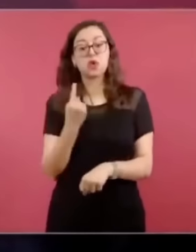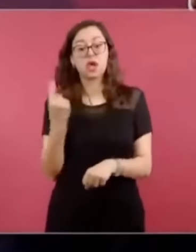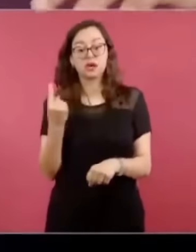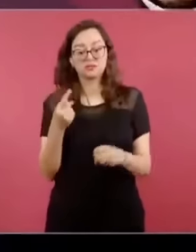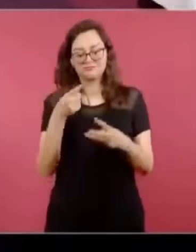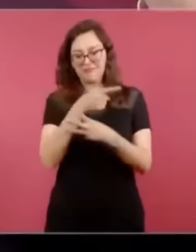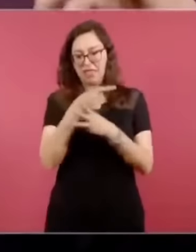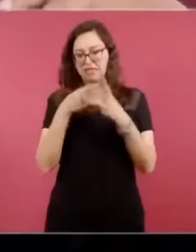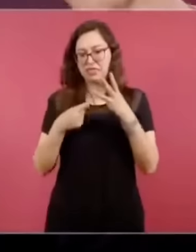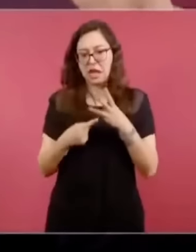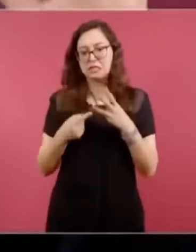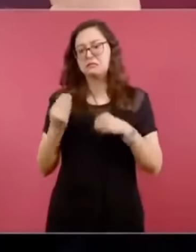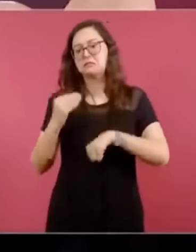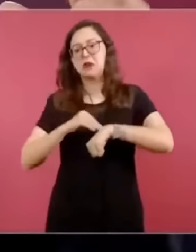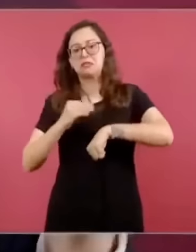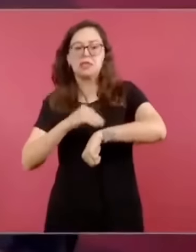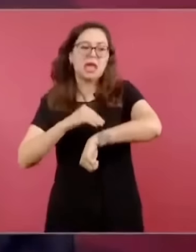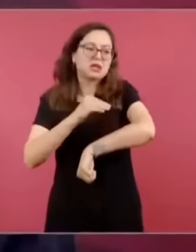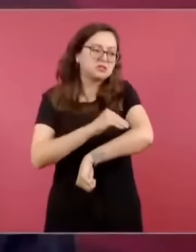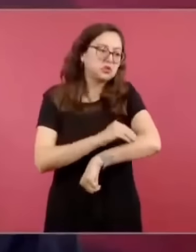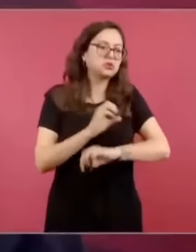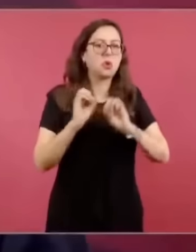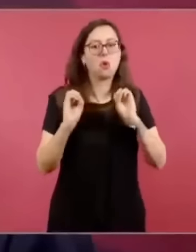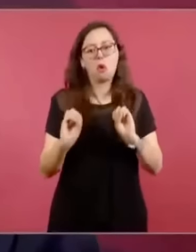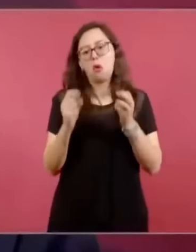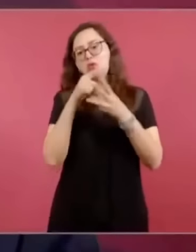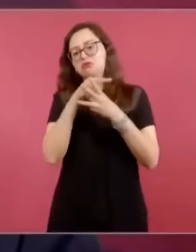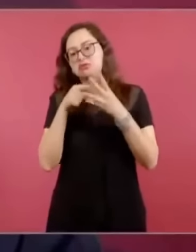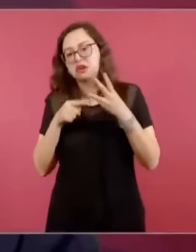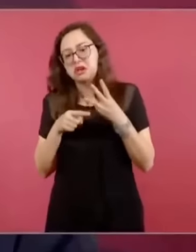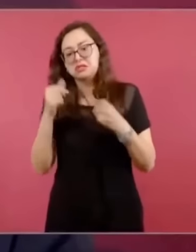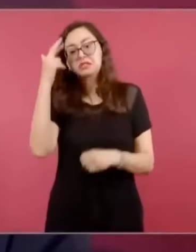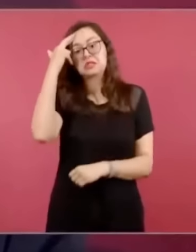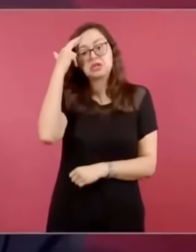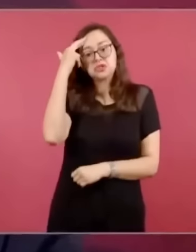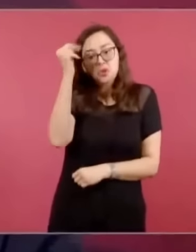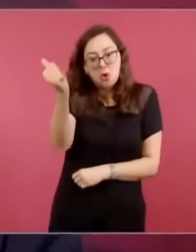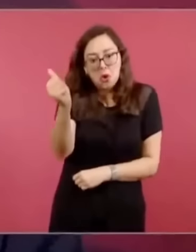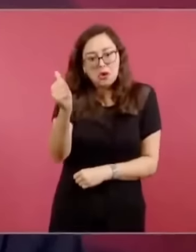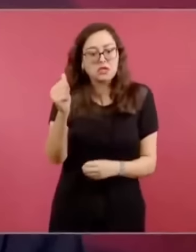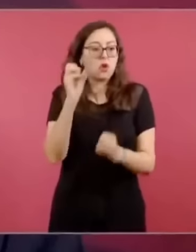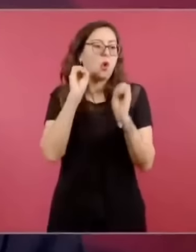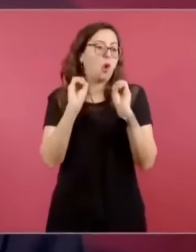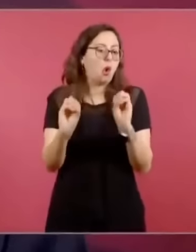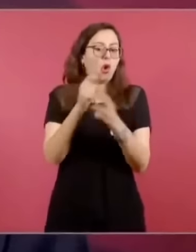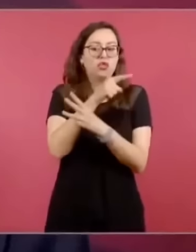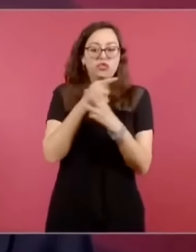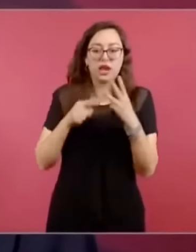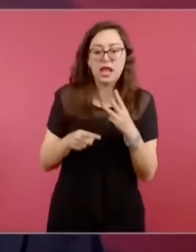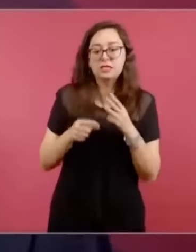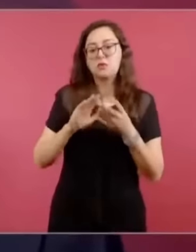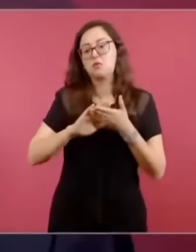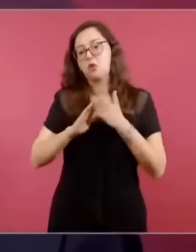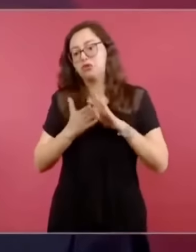cada quien lo interprete.